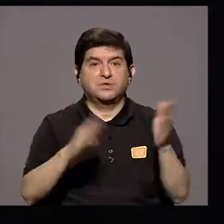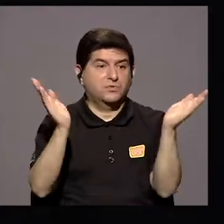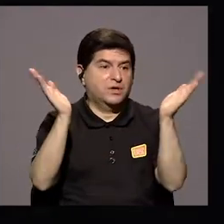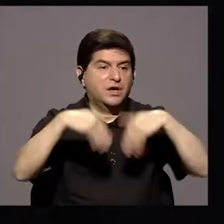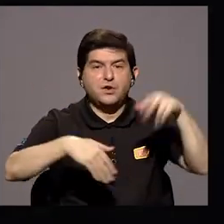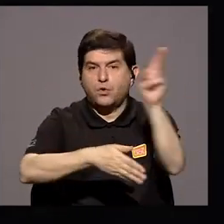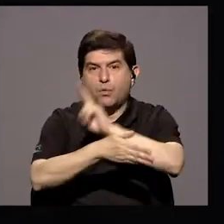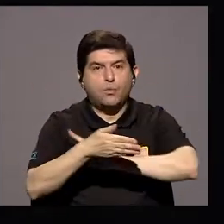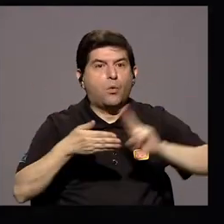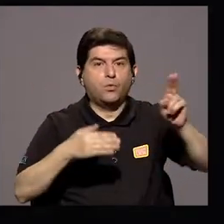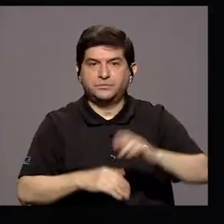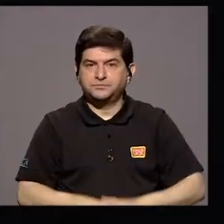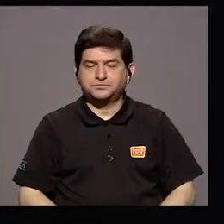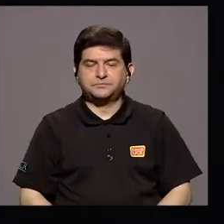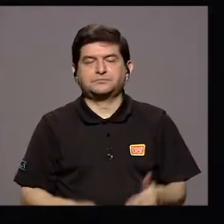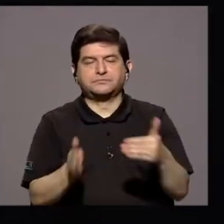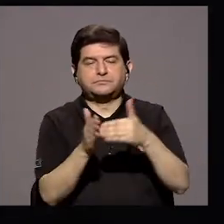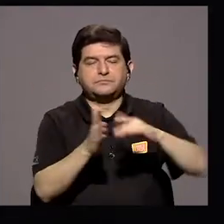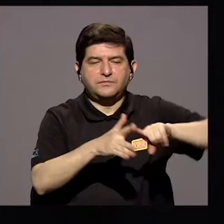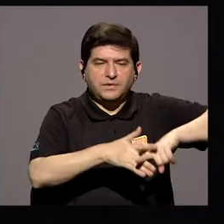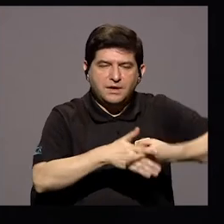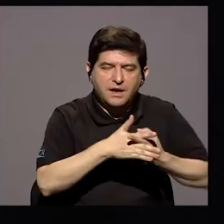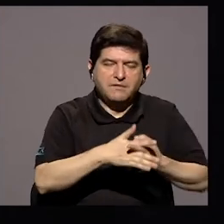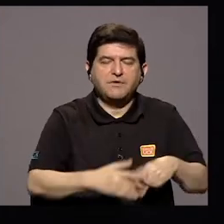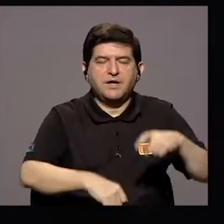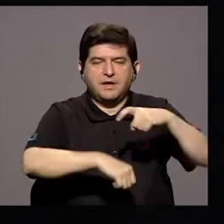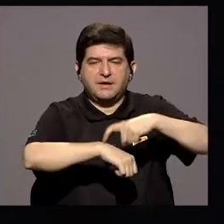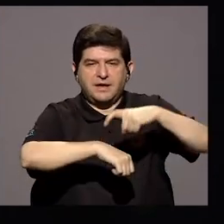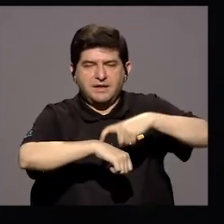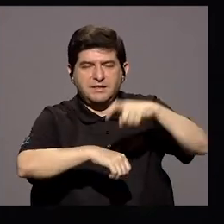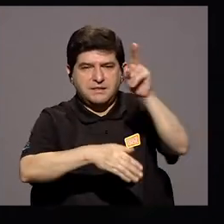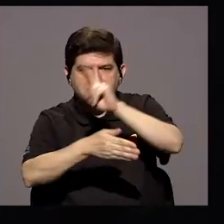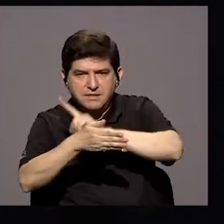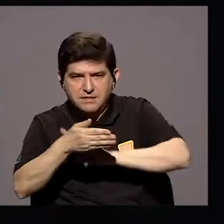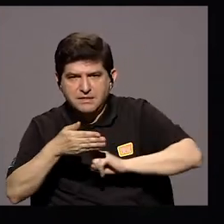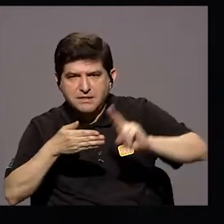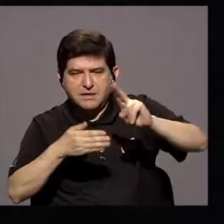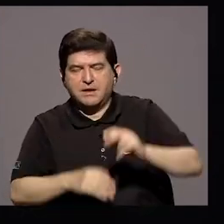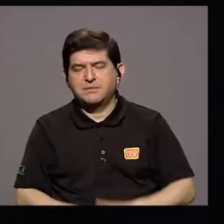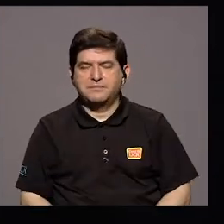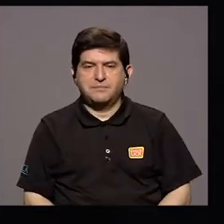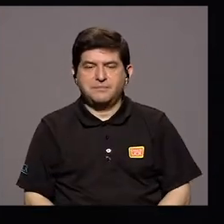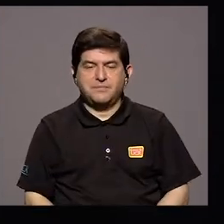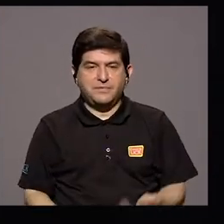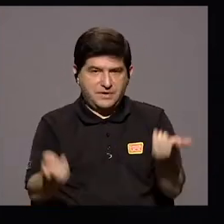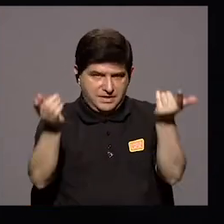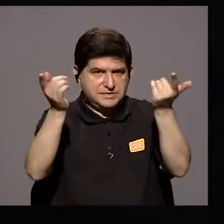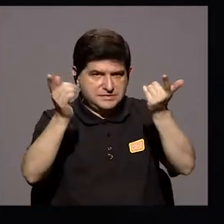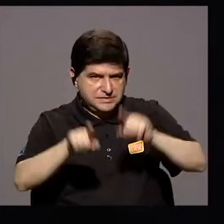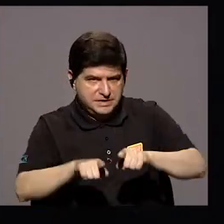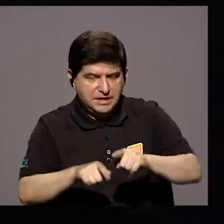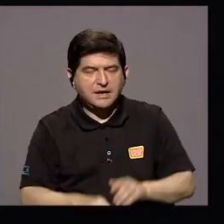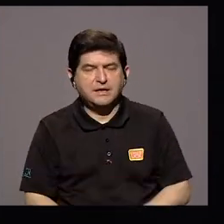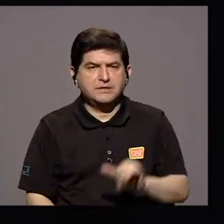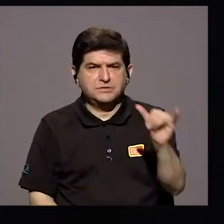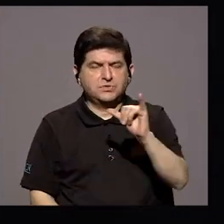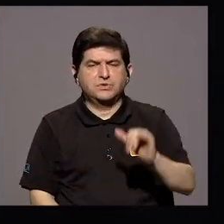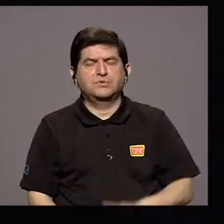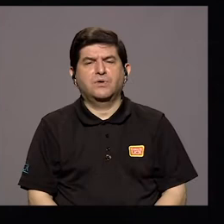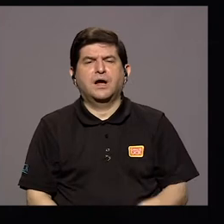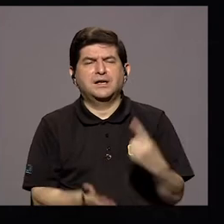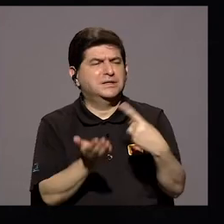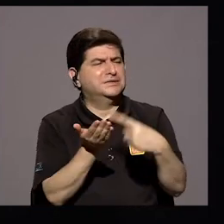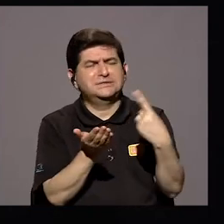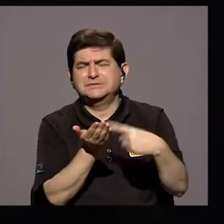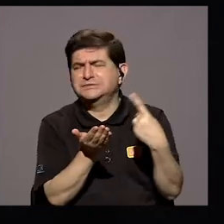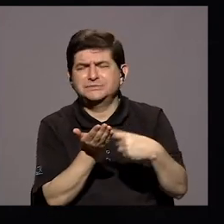En fin, volver a reiniciar el periodo universitario o la vida de una casa de educación superior También tuvo en su momento